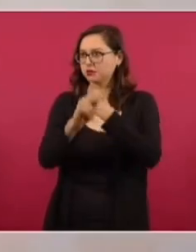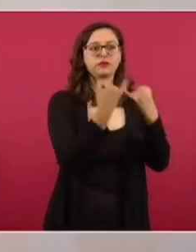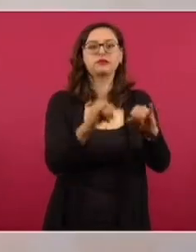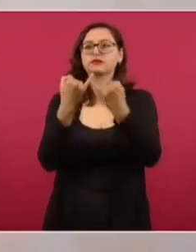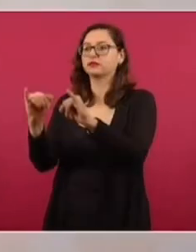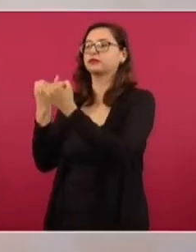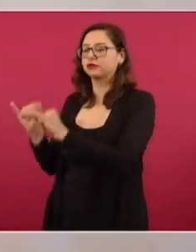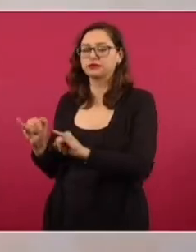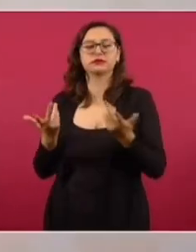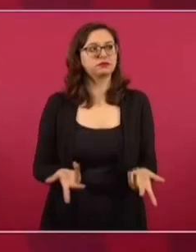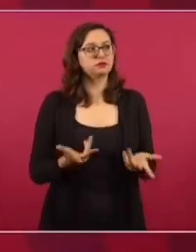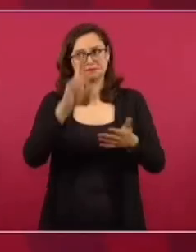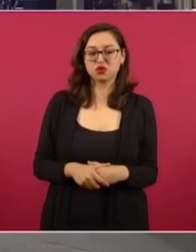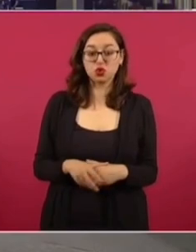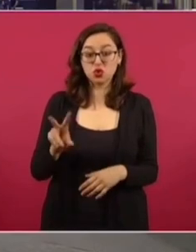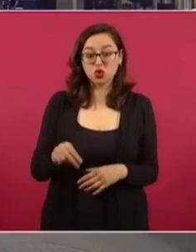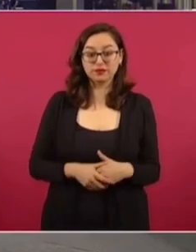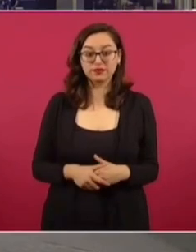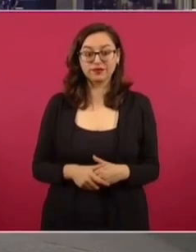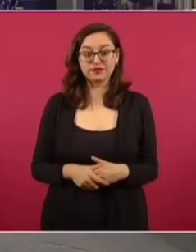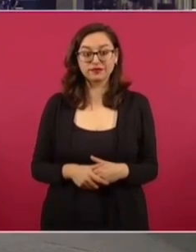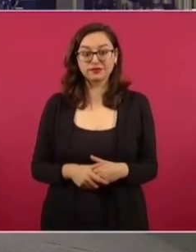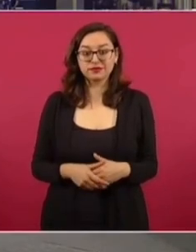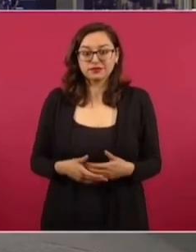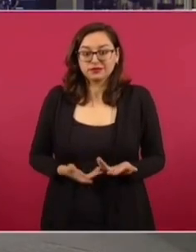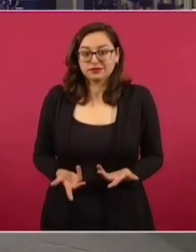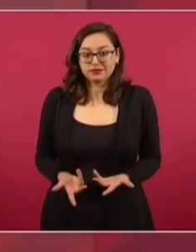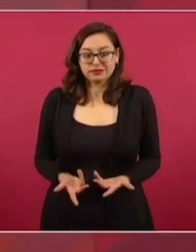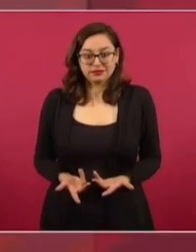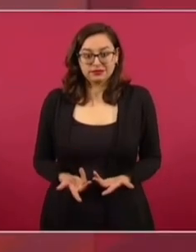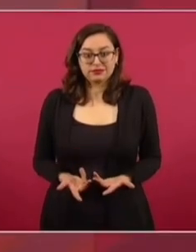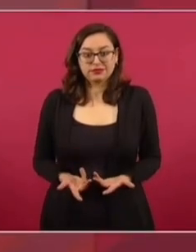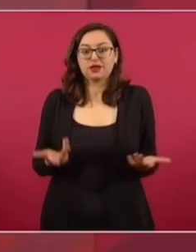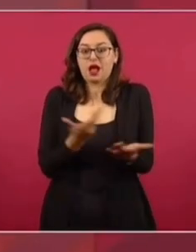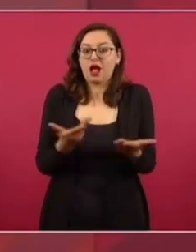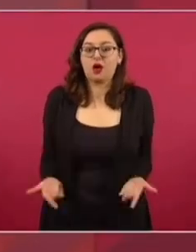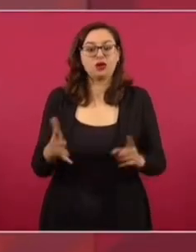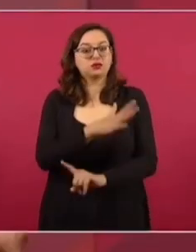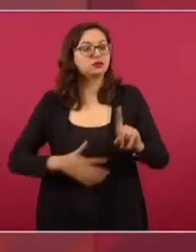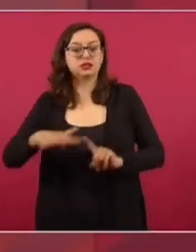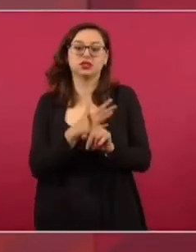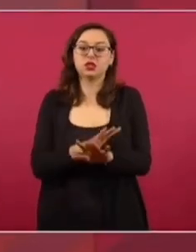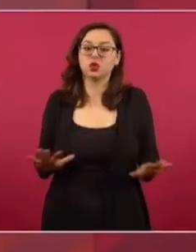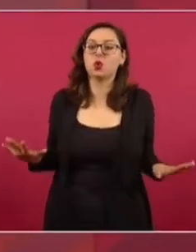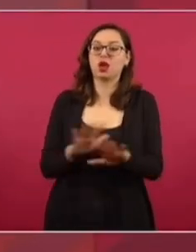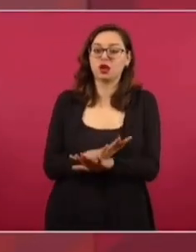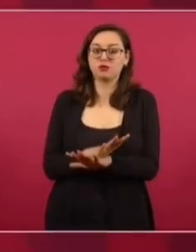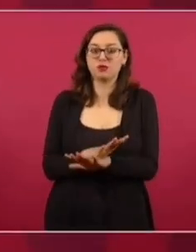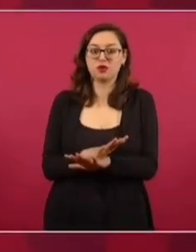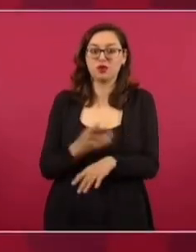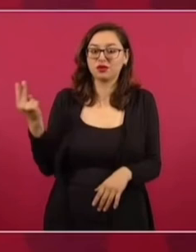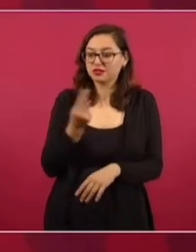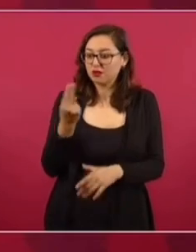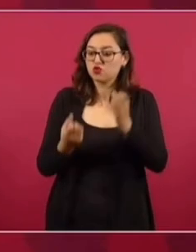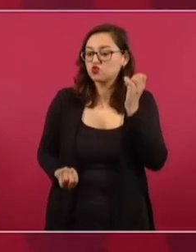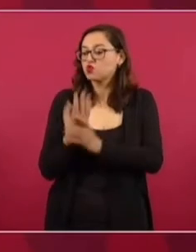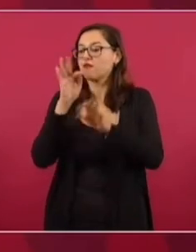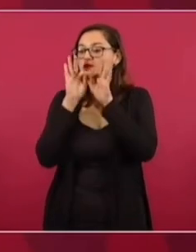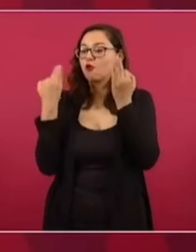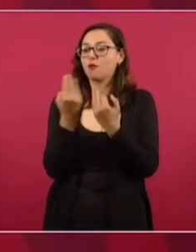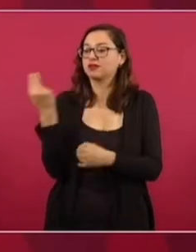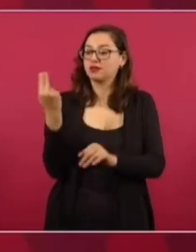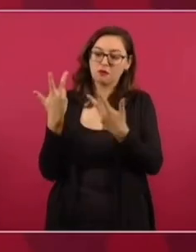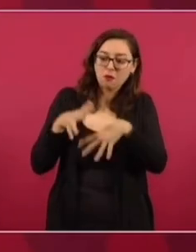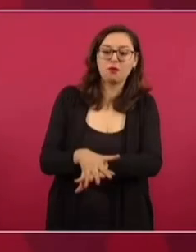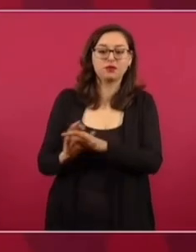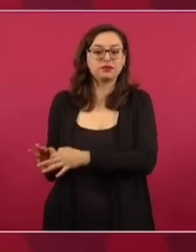países, la falta de respeto a la soberanía, ya cambiaron las cosas. Vamos a buscar integrarnos, hermanarnos,